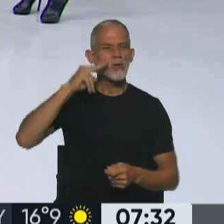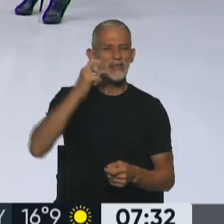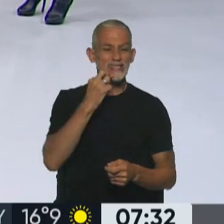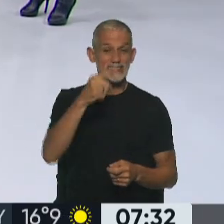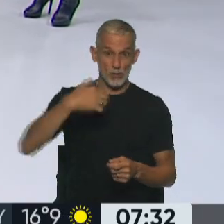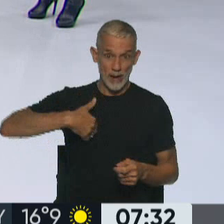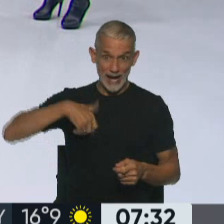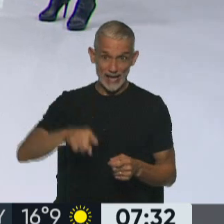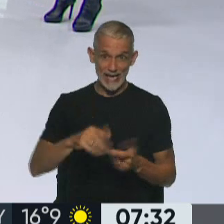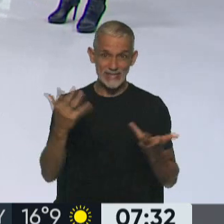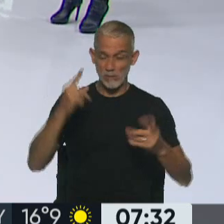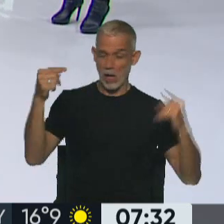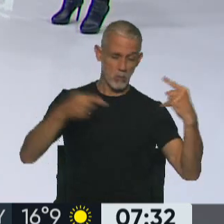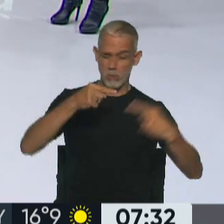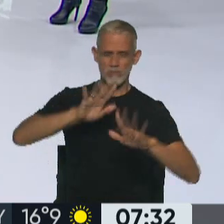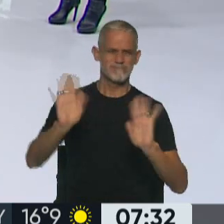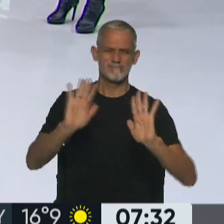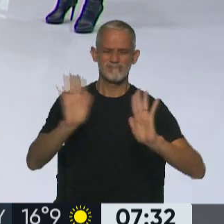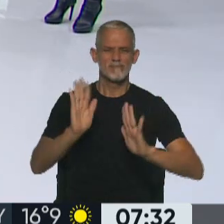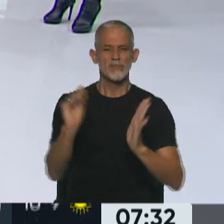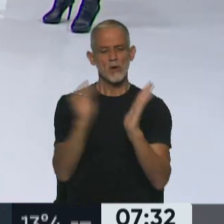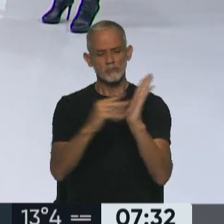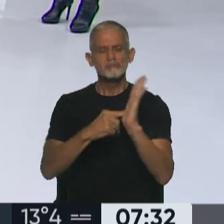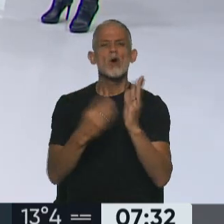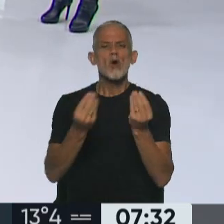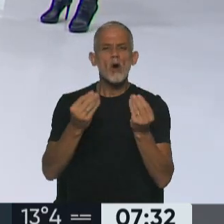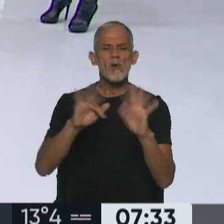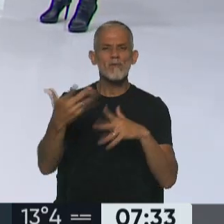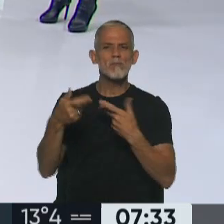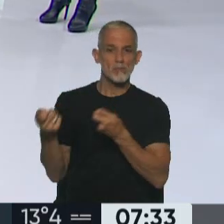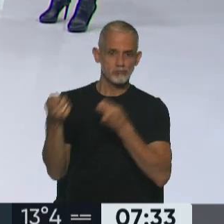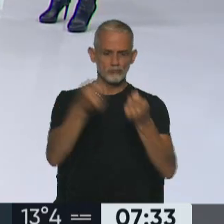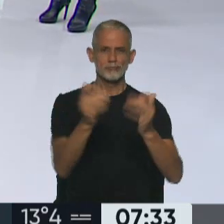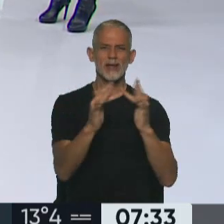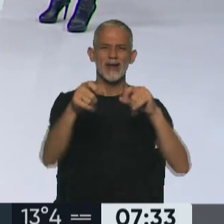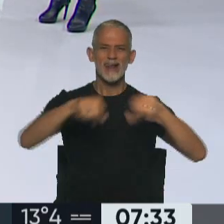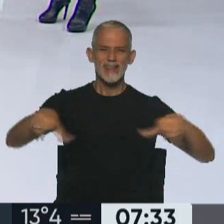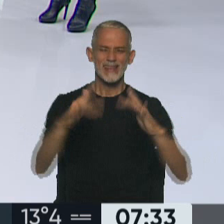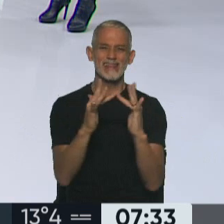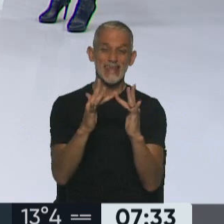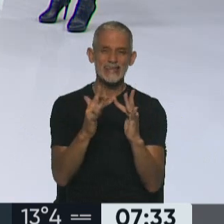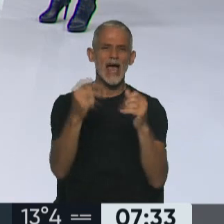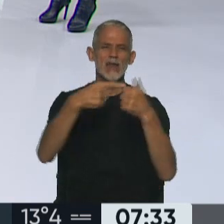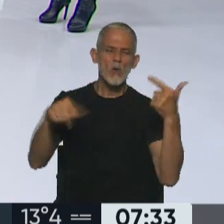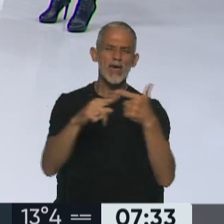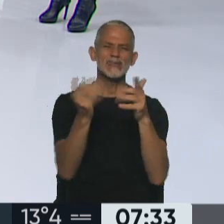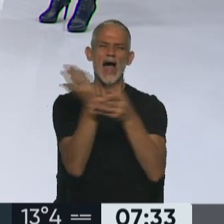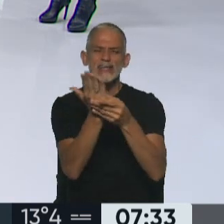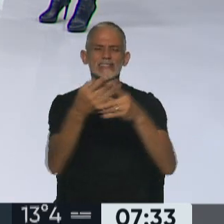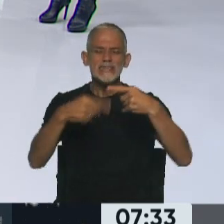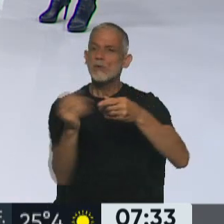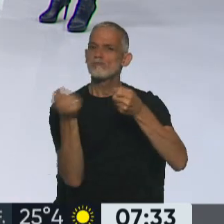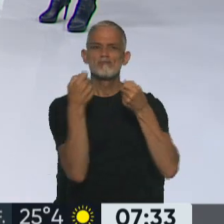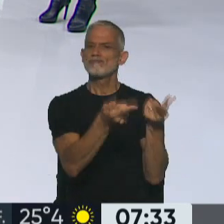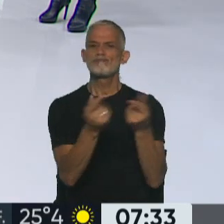Argentina para evitar conflictos se estipula cómo se dará ese traspaso de activos digitales, cuentas, archivo y qué